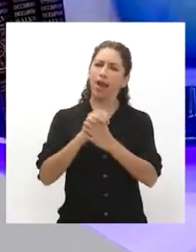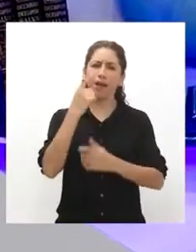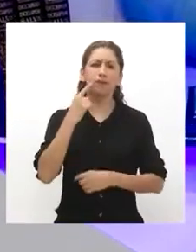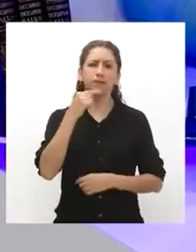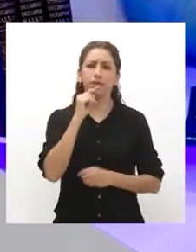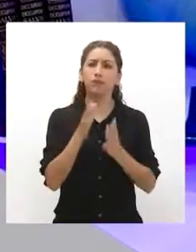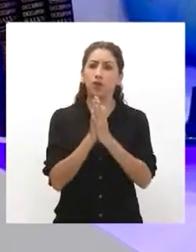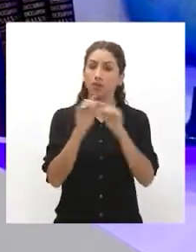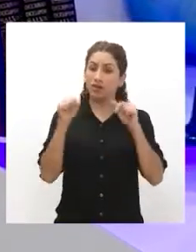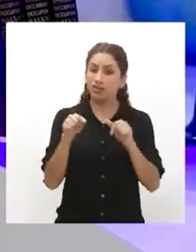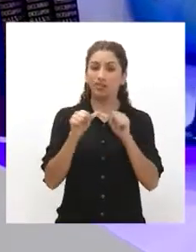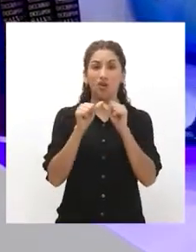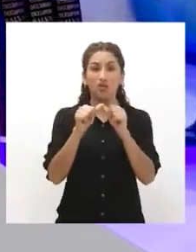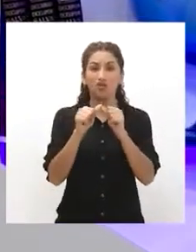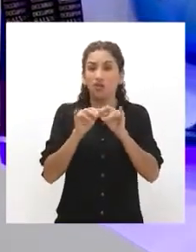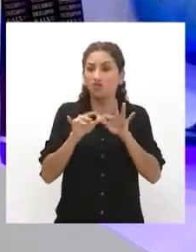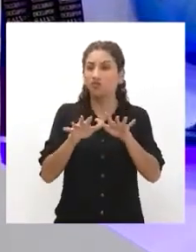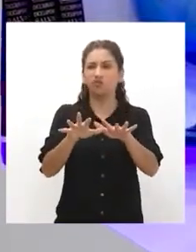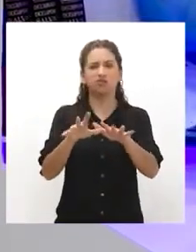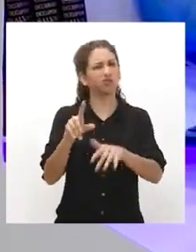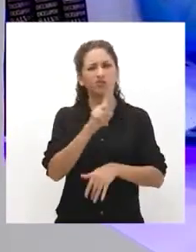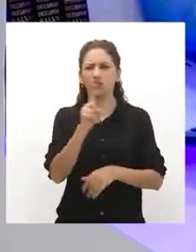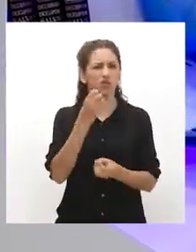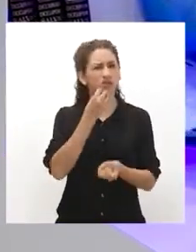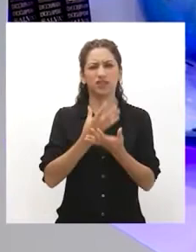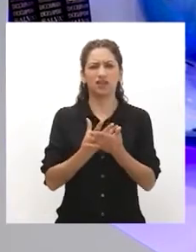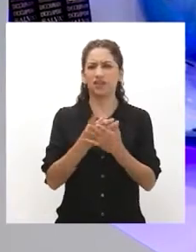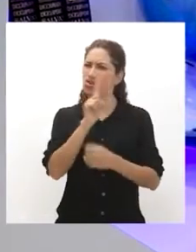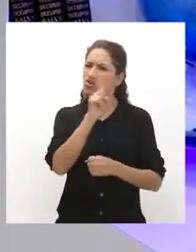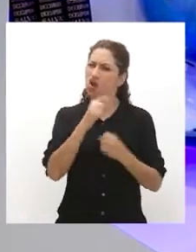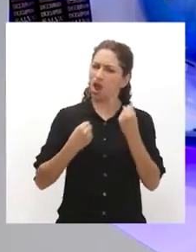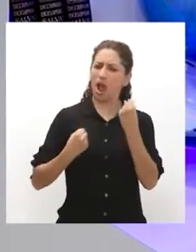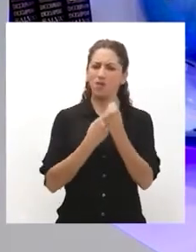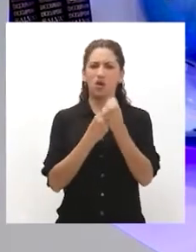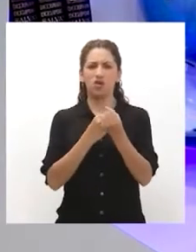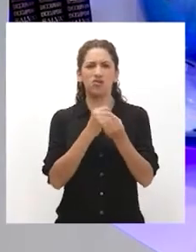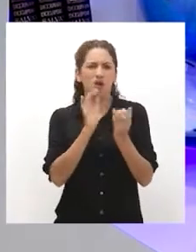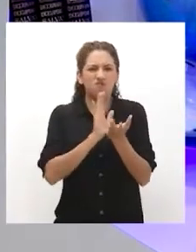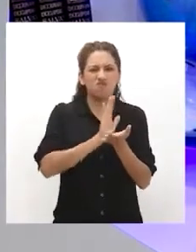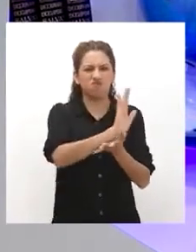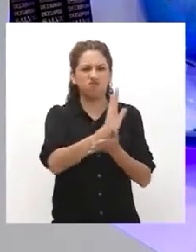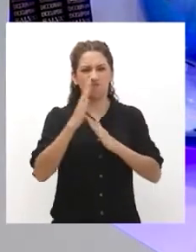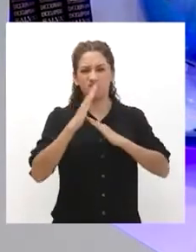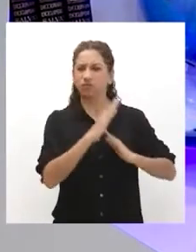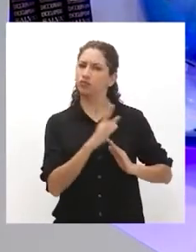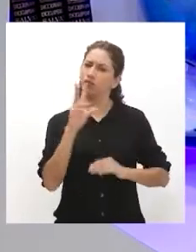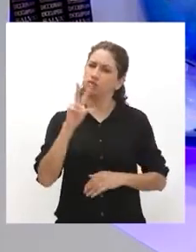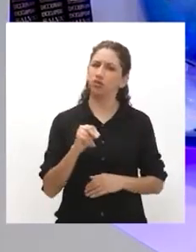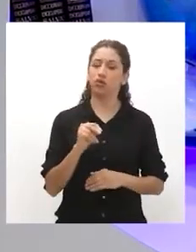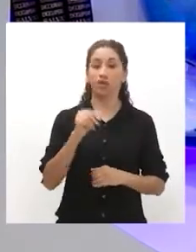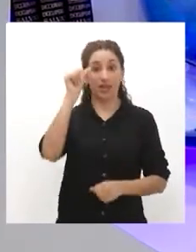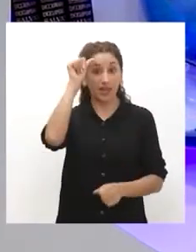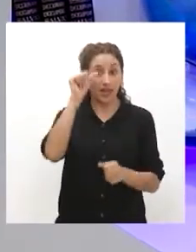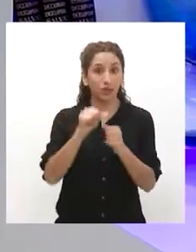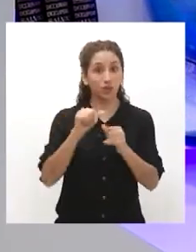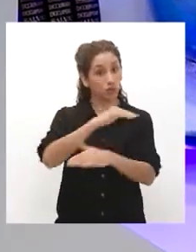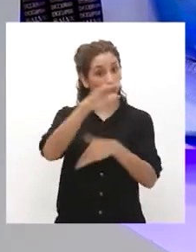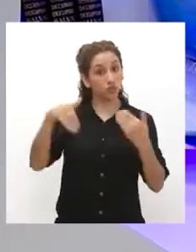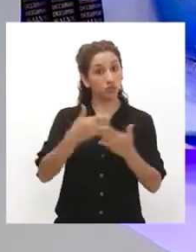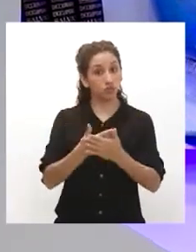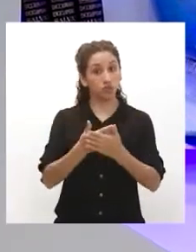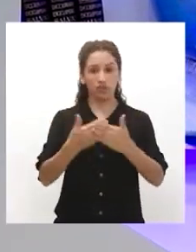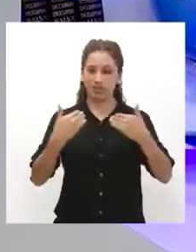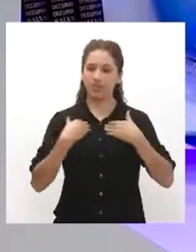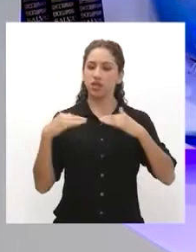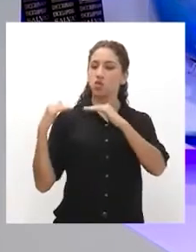permitamos que este tipo de actos sigan ocurriendo ni seamos parte de ellos. No apoyemos el maltrato de ningún motivo. Recuerda que todas y